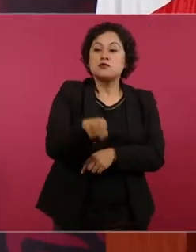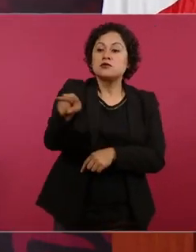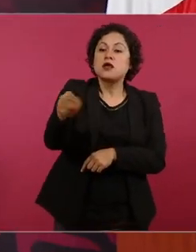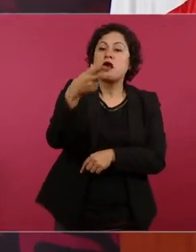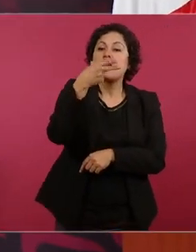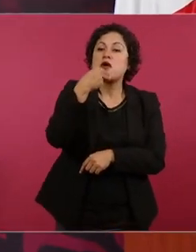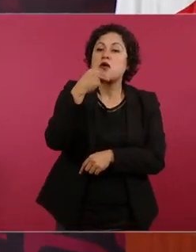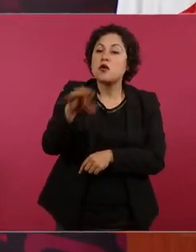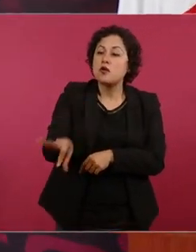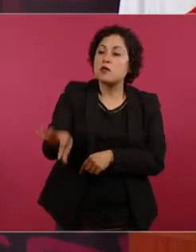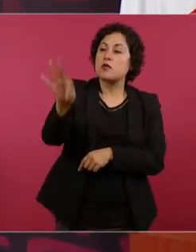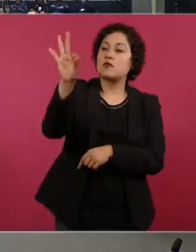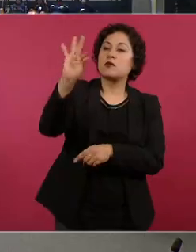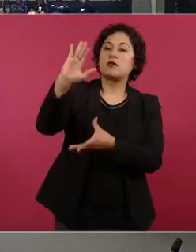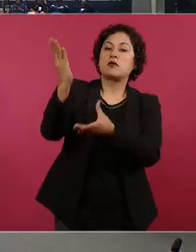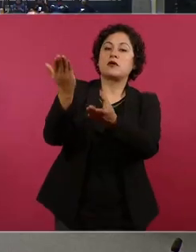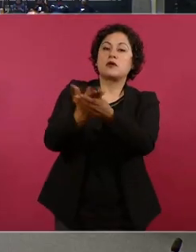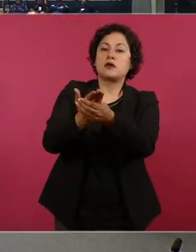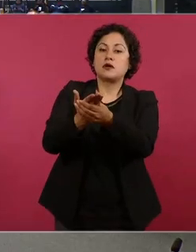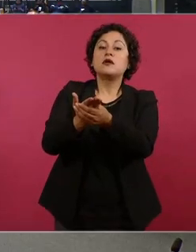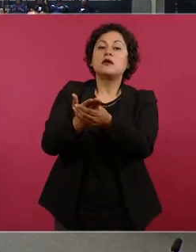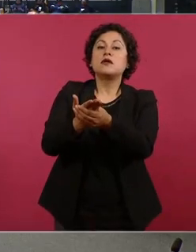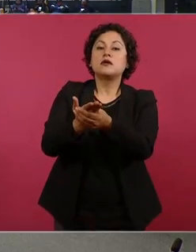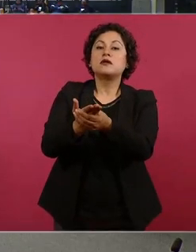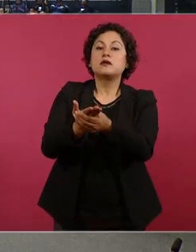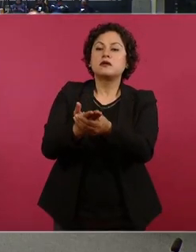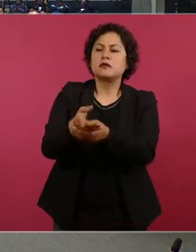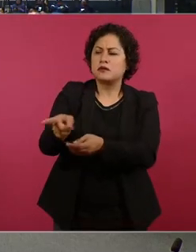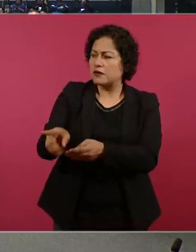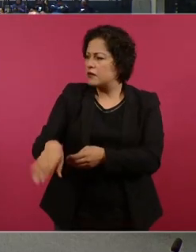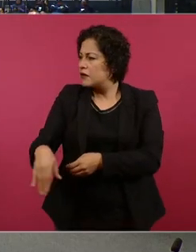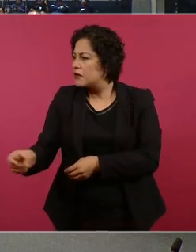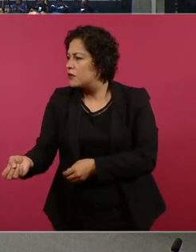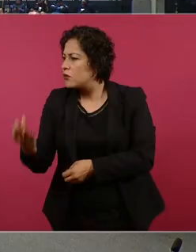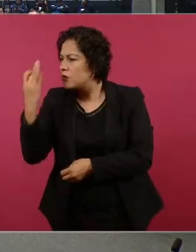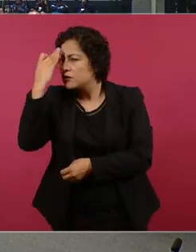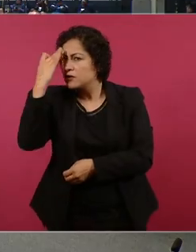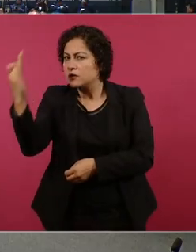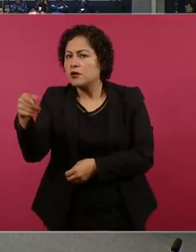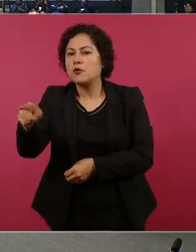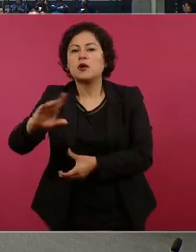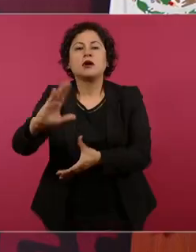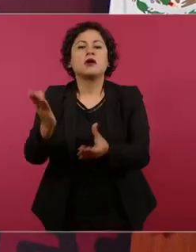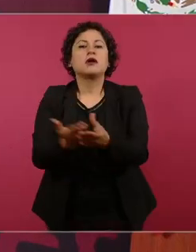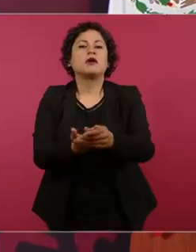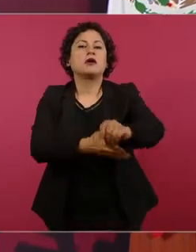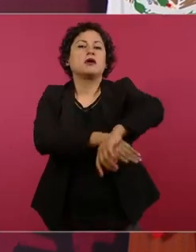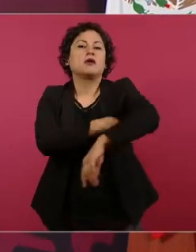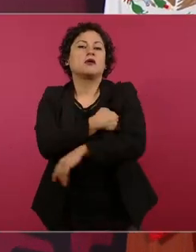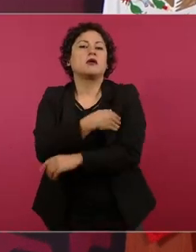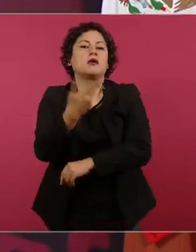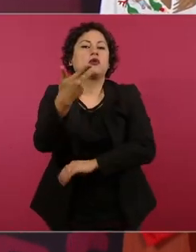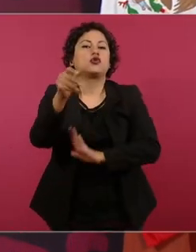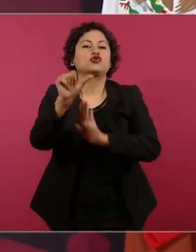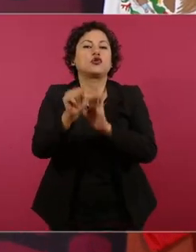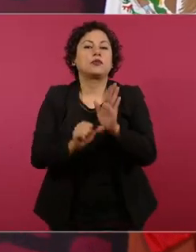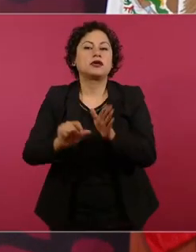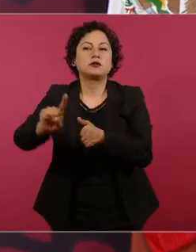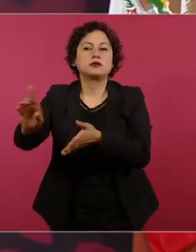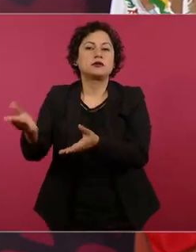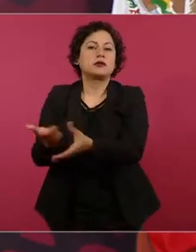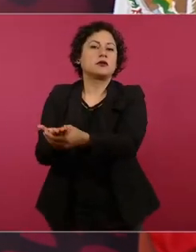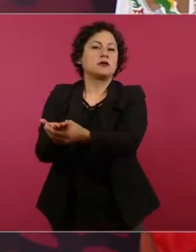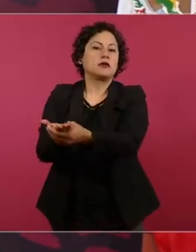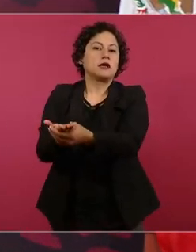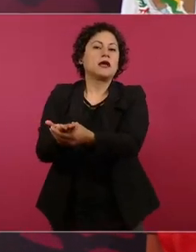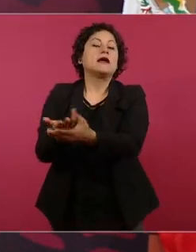tiempo lo tuvo? ocho meses guardado entonces lo tiene que sacar y los